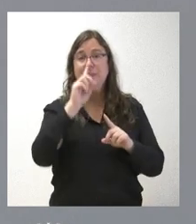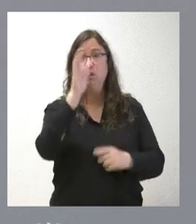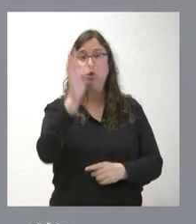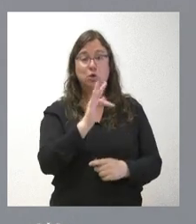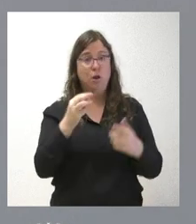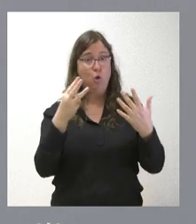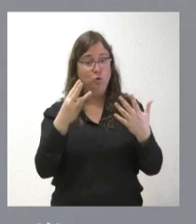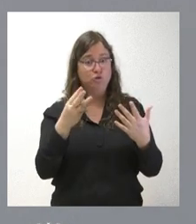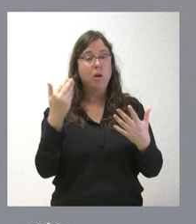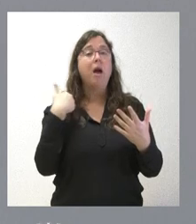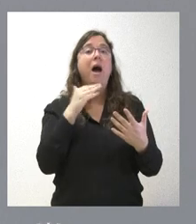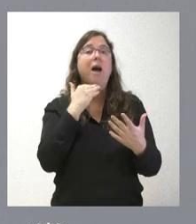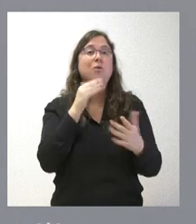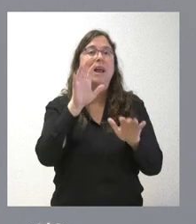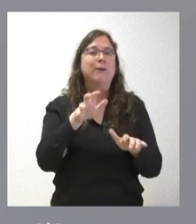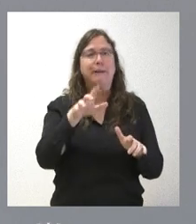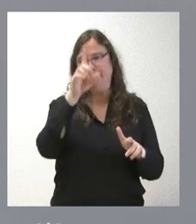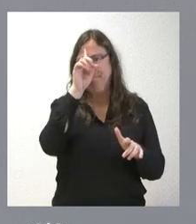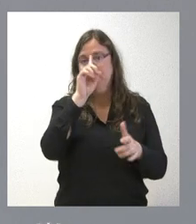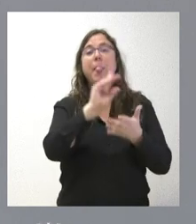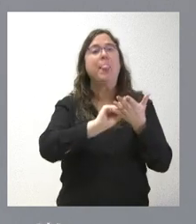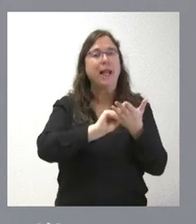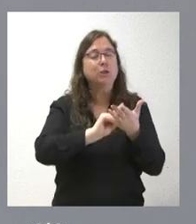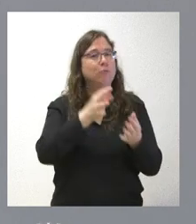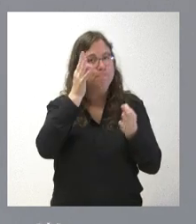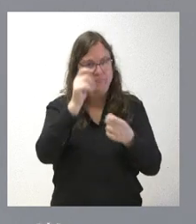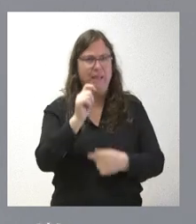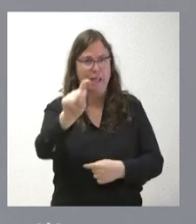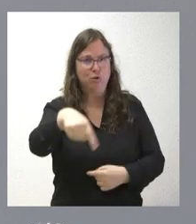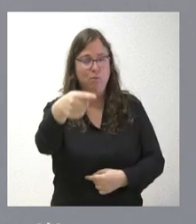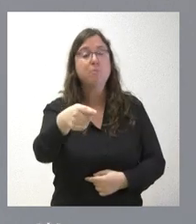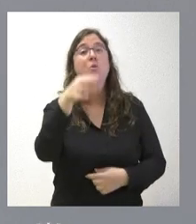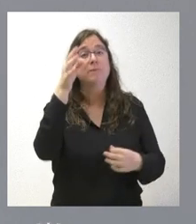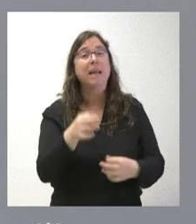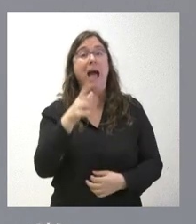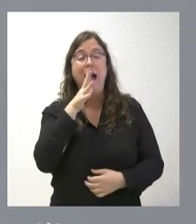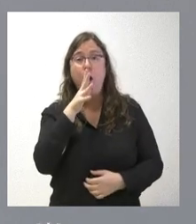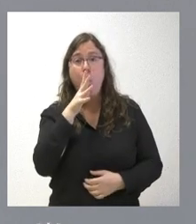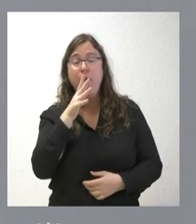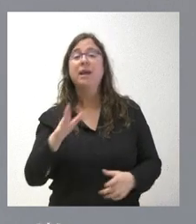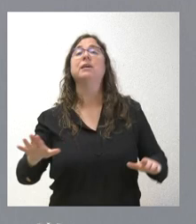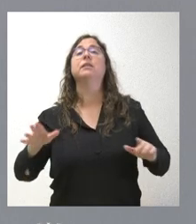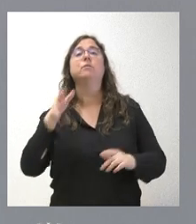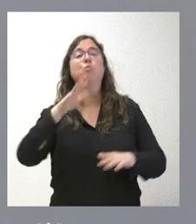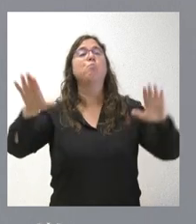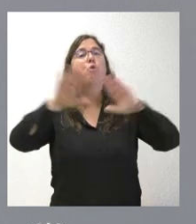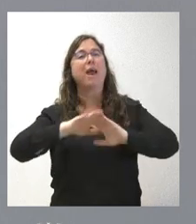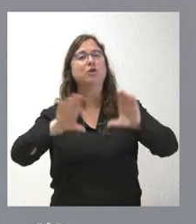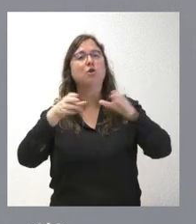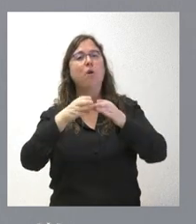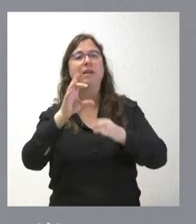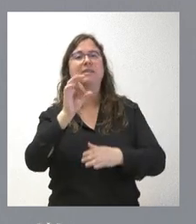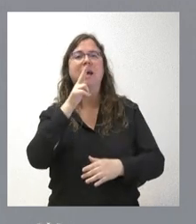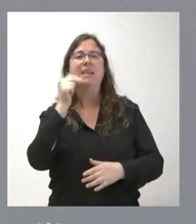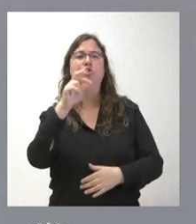preexistentes alguna está en León. Con lo cual, le ofreceremos el dato más completo, pero quédese con la idea de que habrá una cuadrilla nocturna en Saechores, en León.